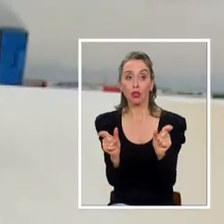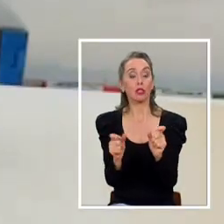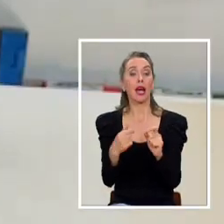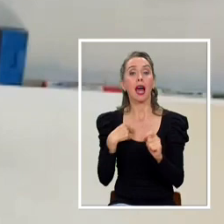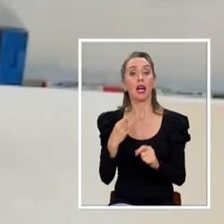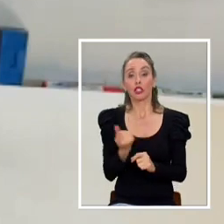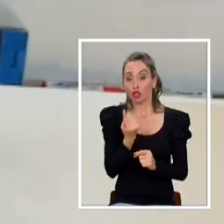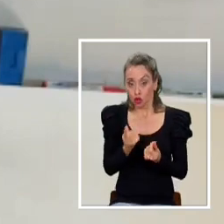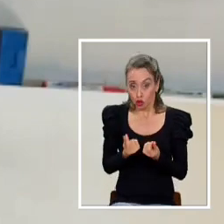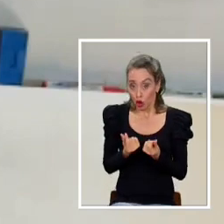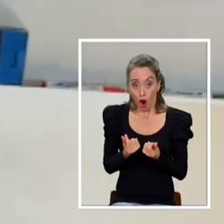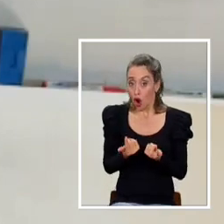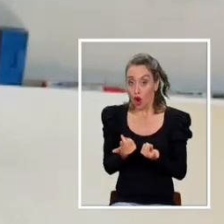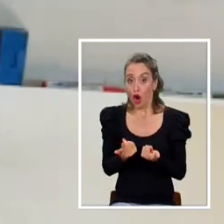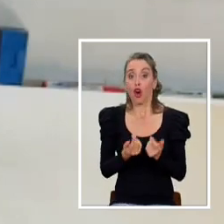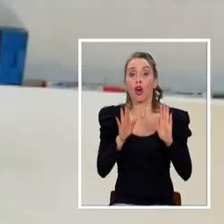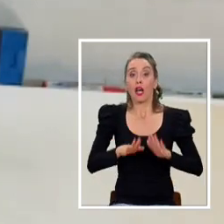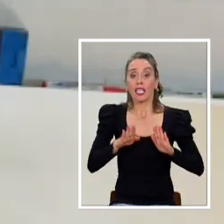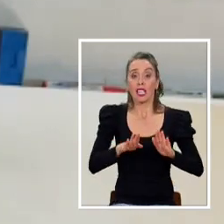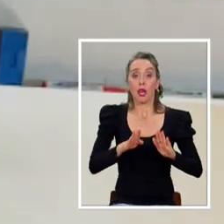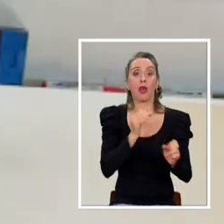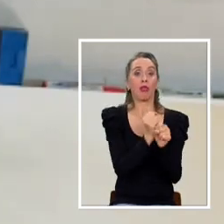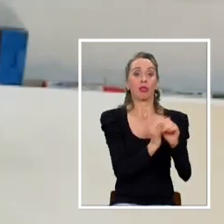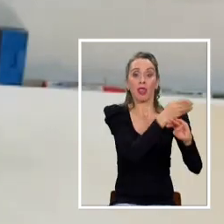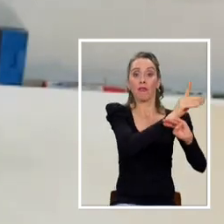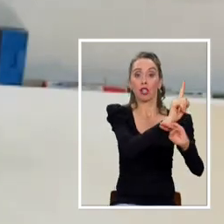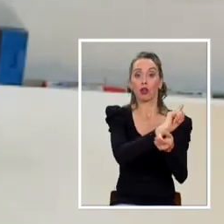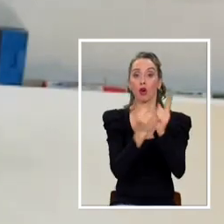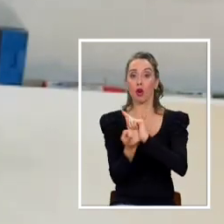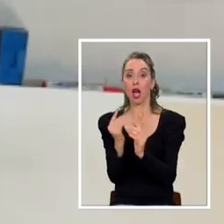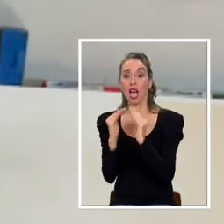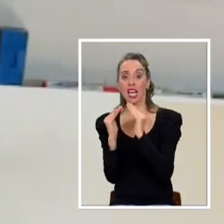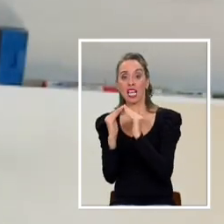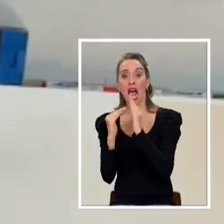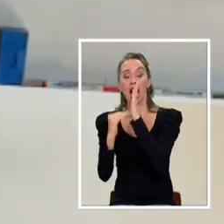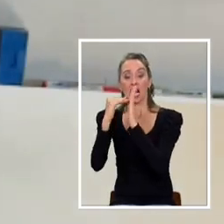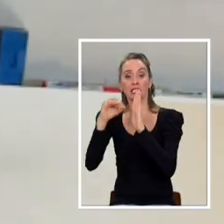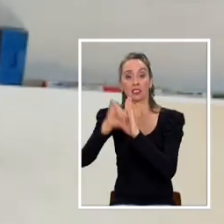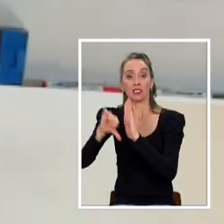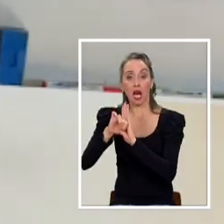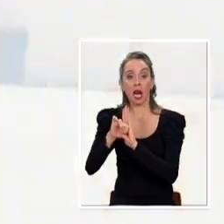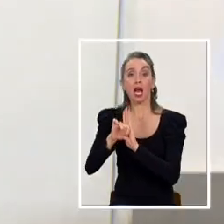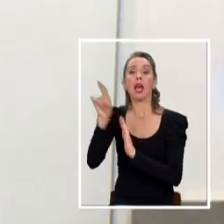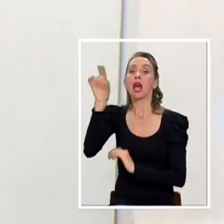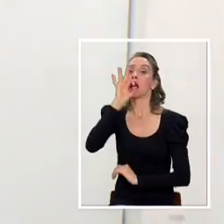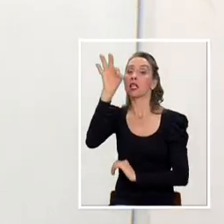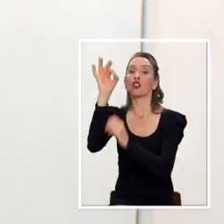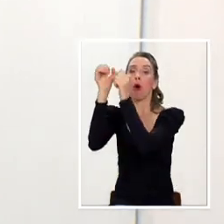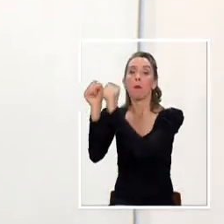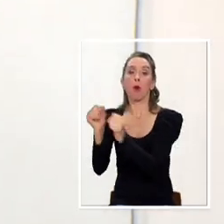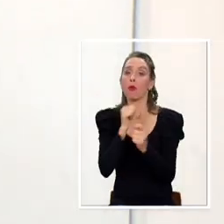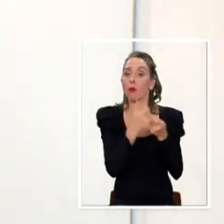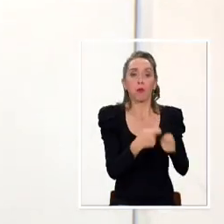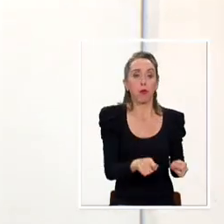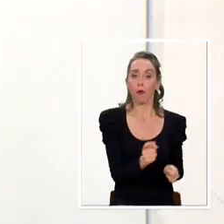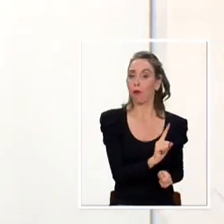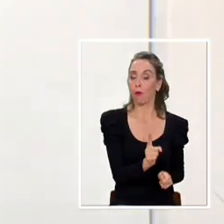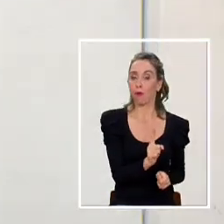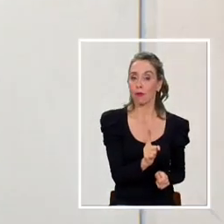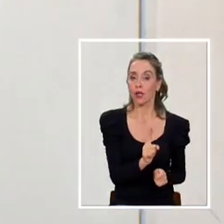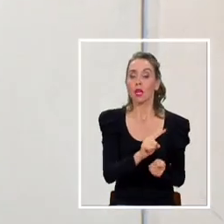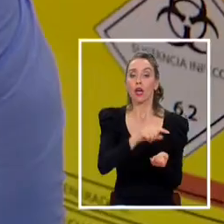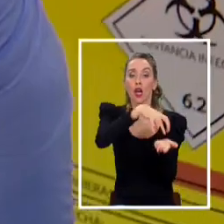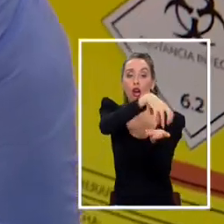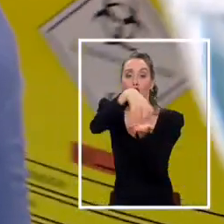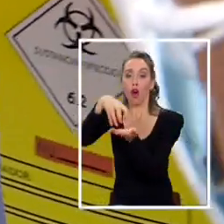quedarse por sus propios medios y migrar al trabajo en su casa es mucho mayor en los sectores más ricos que en los sectores más pobres. Coincidentemente, las comunas que